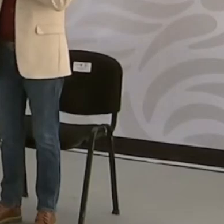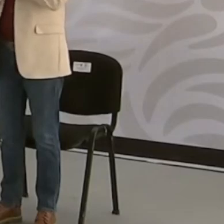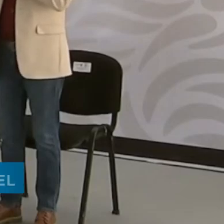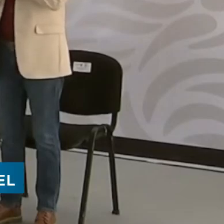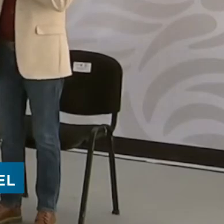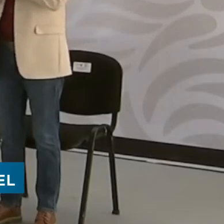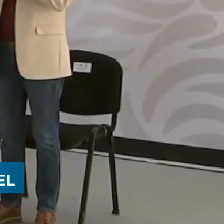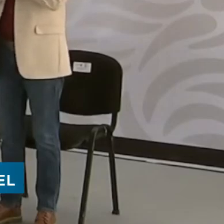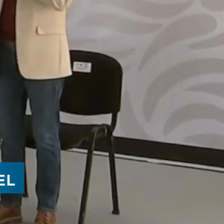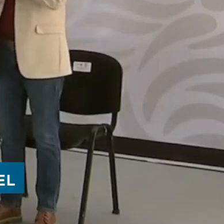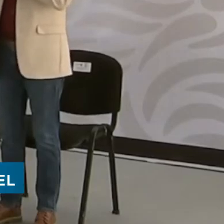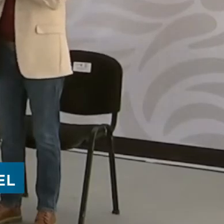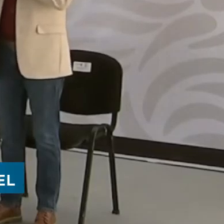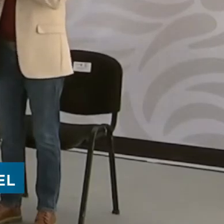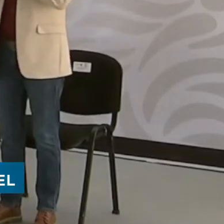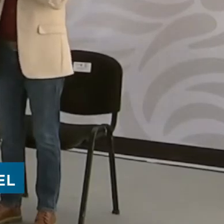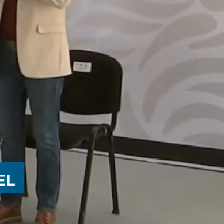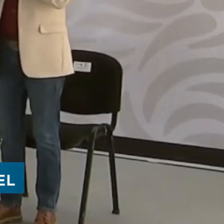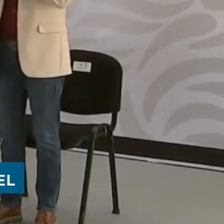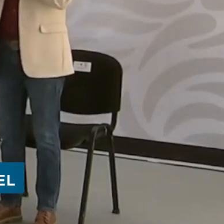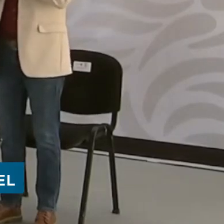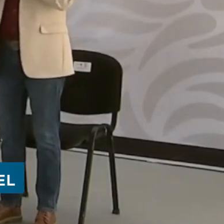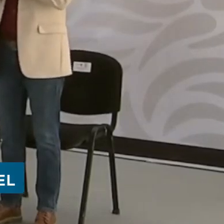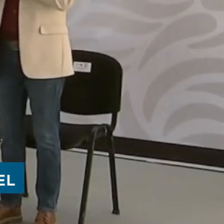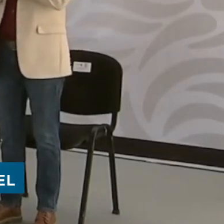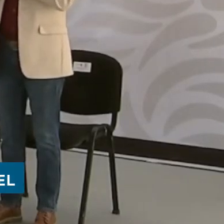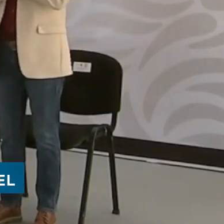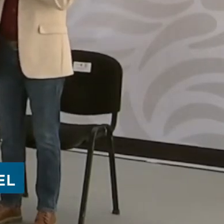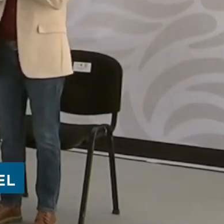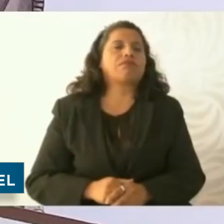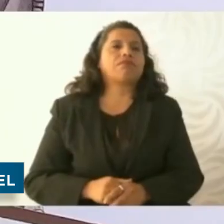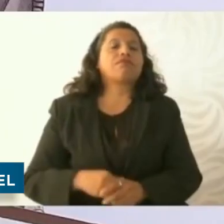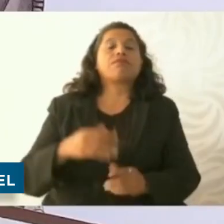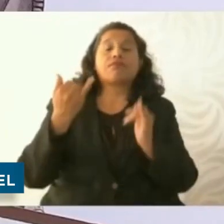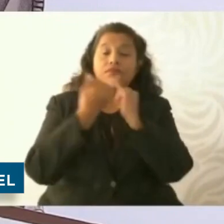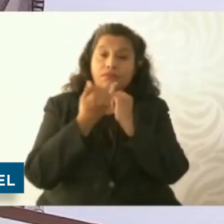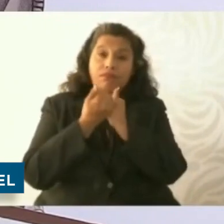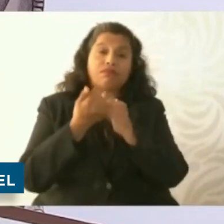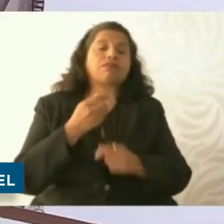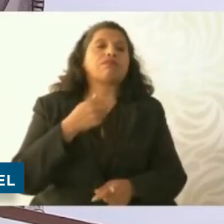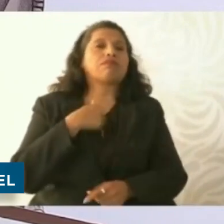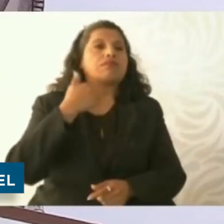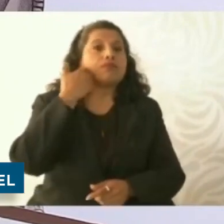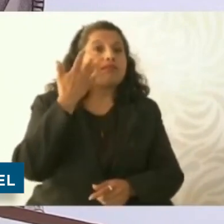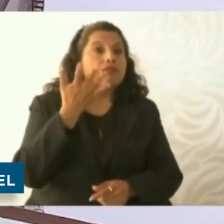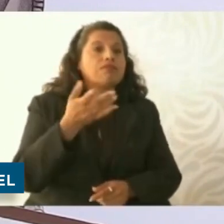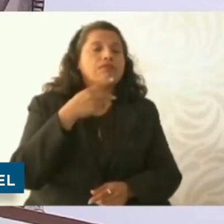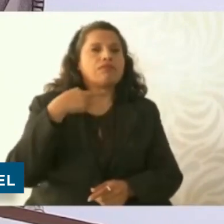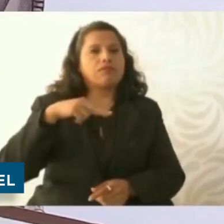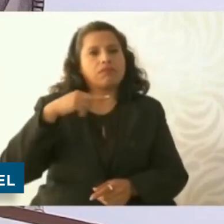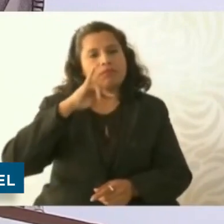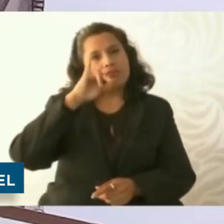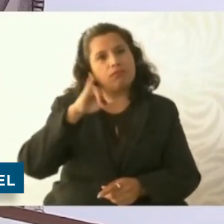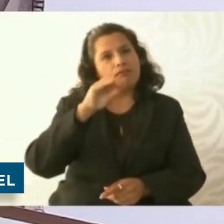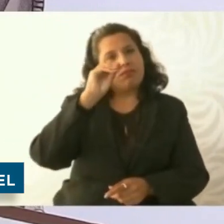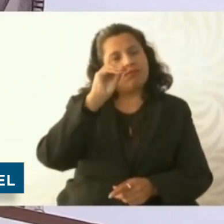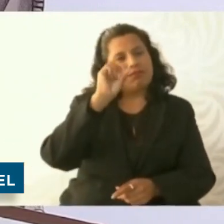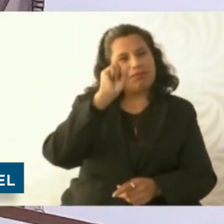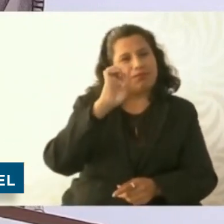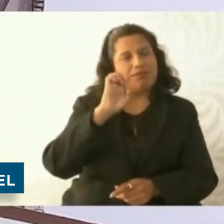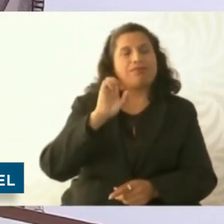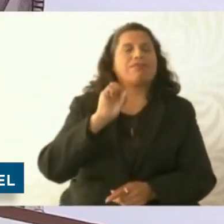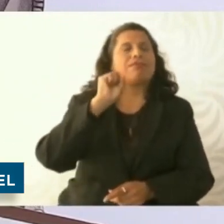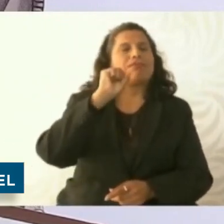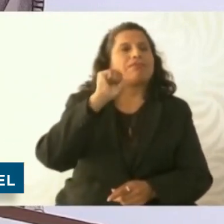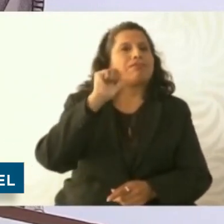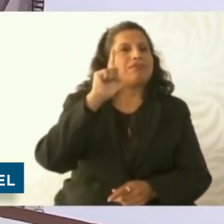La presidenta Claudia Sheinbaum anunció la construcción de un hospital de tercer nivel del Instituto Mexicano del Seguro Social en Guadalupe,